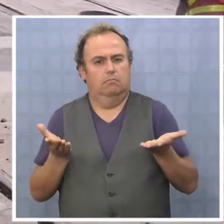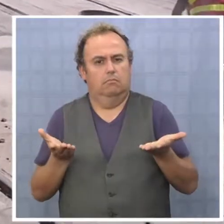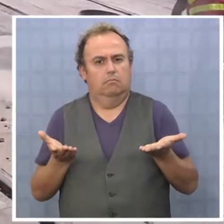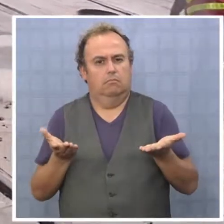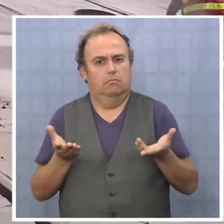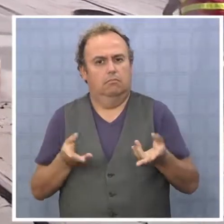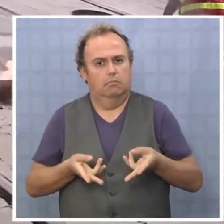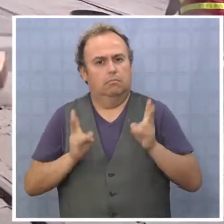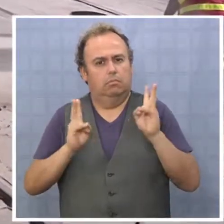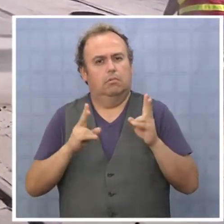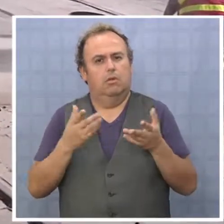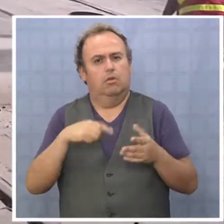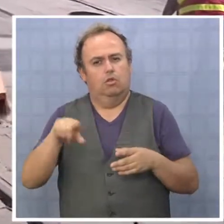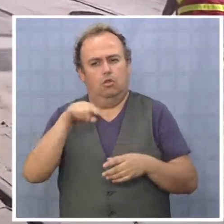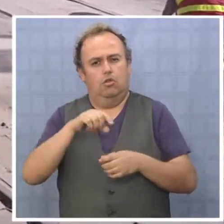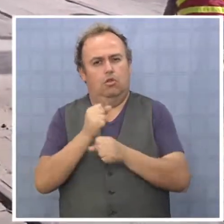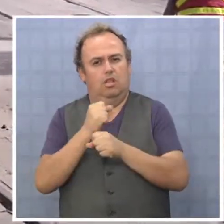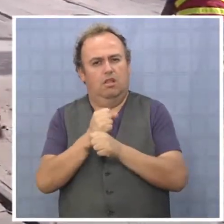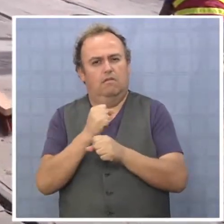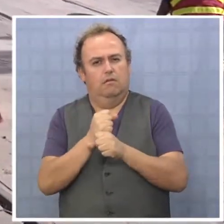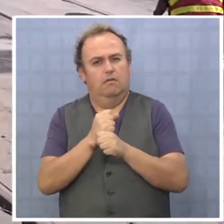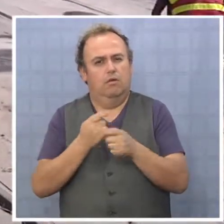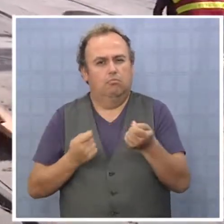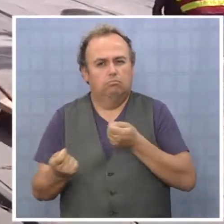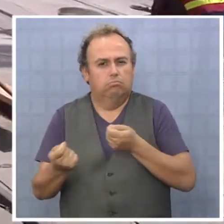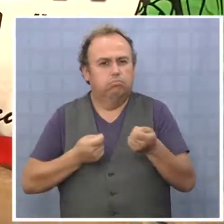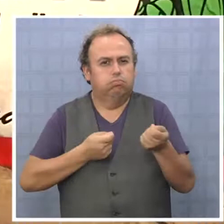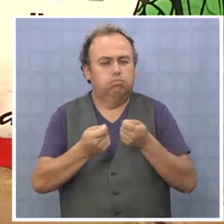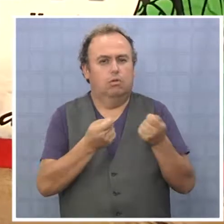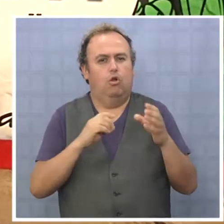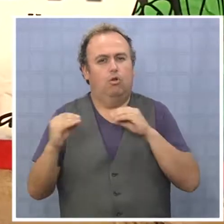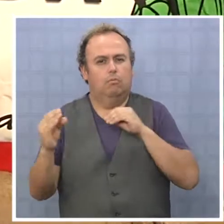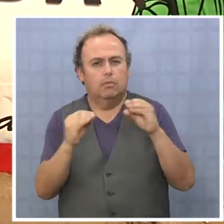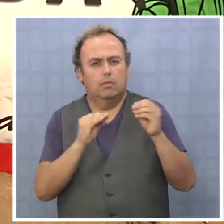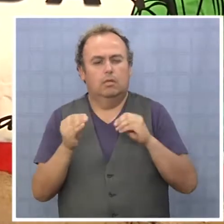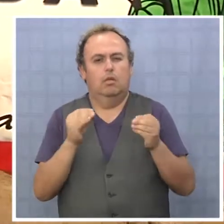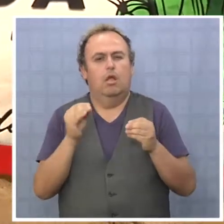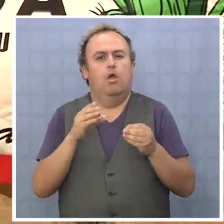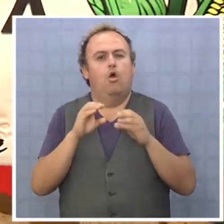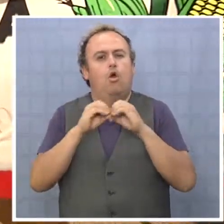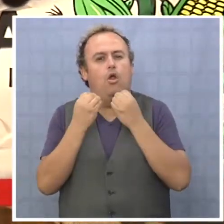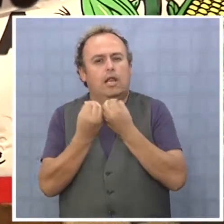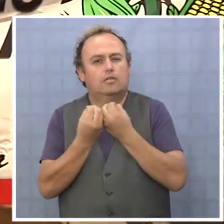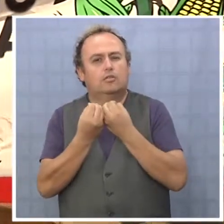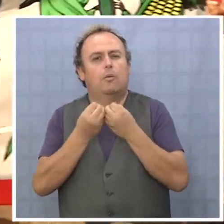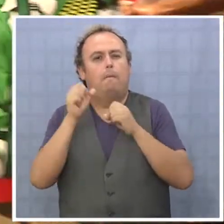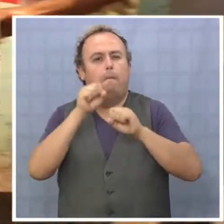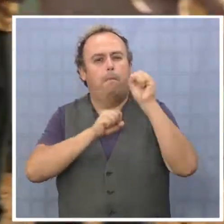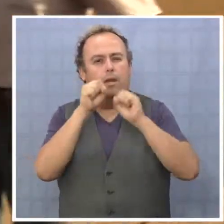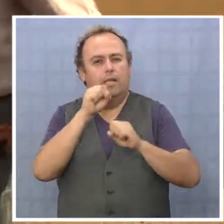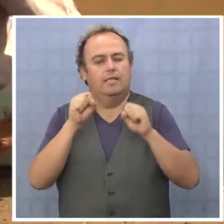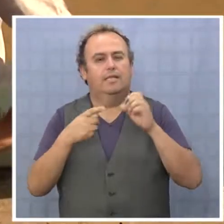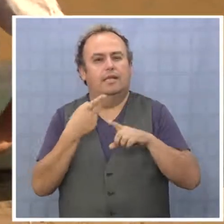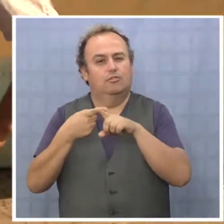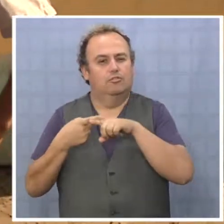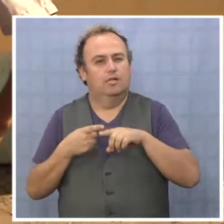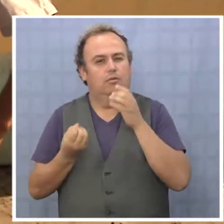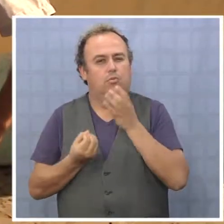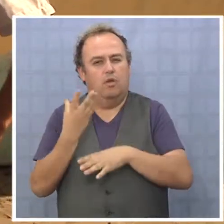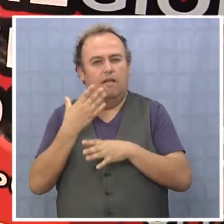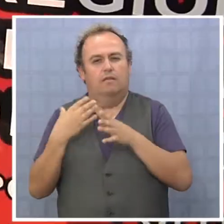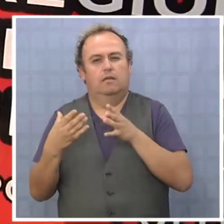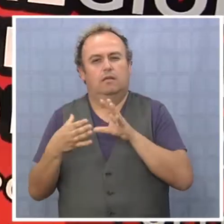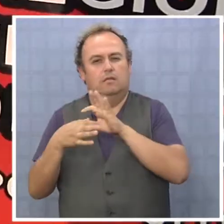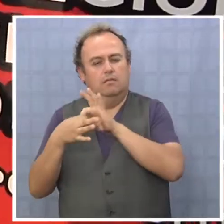tan noble de los trabajadores como una negociación colectiva. Organizaciones políticas nuevas que proponen la unidad de los trabajadores y